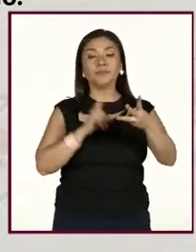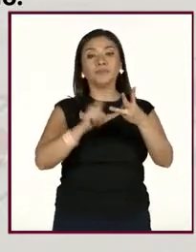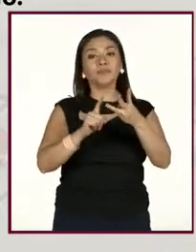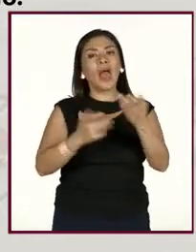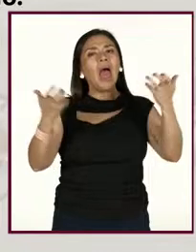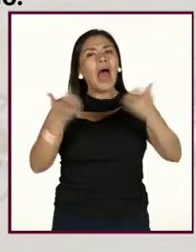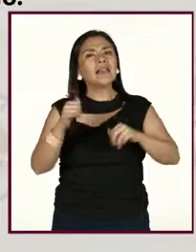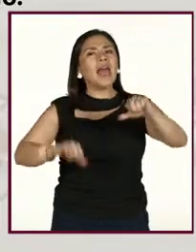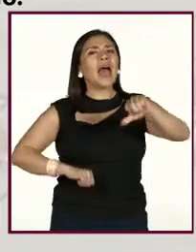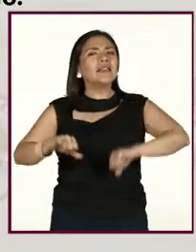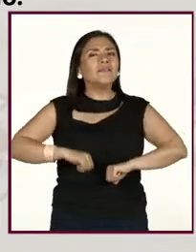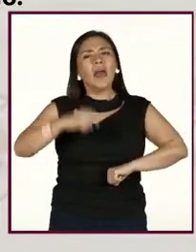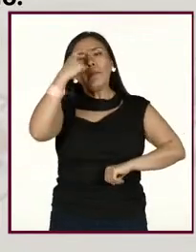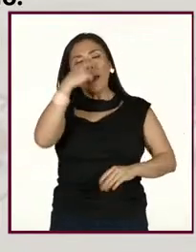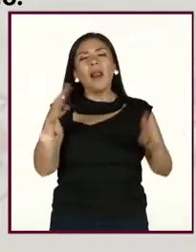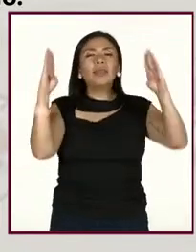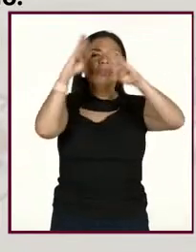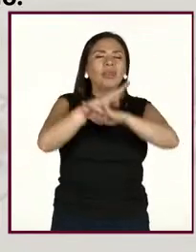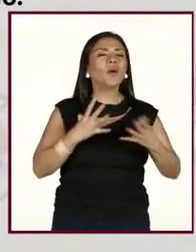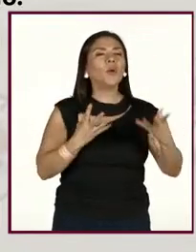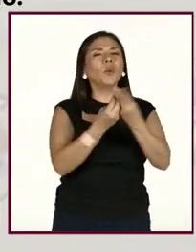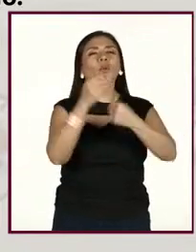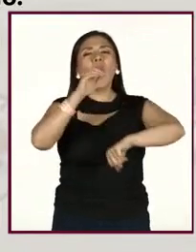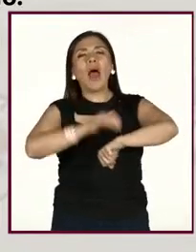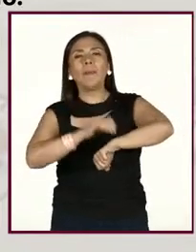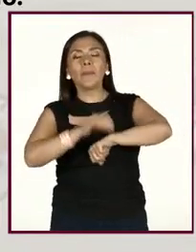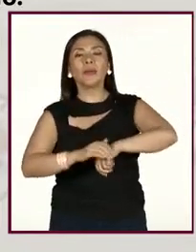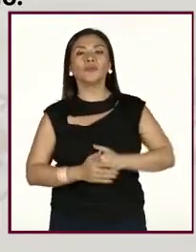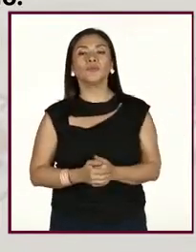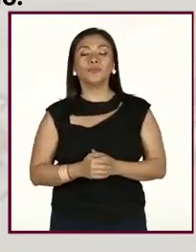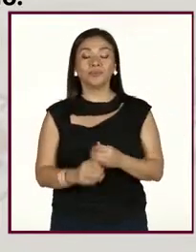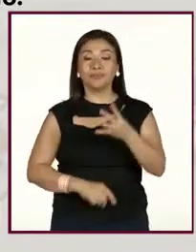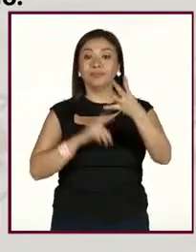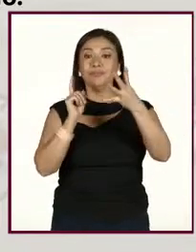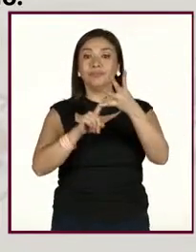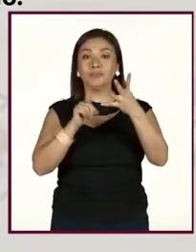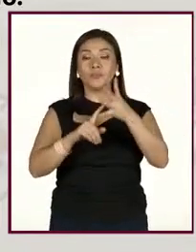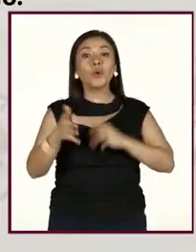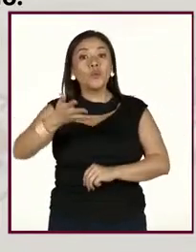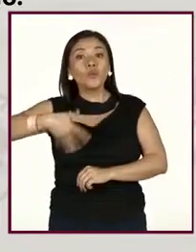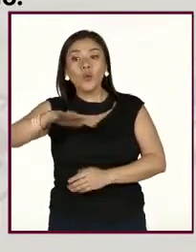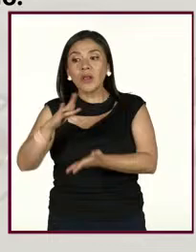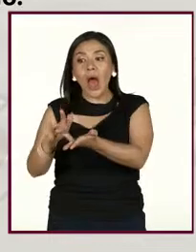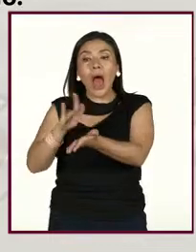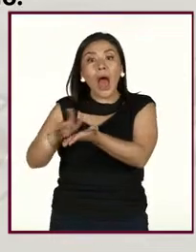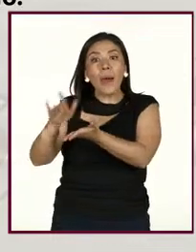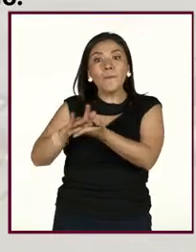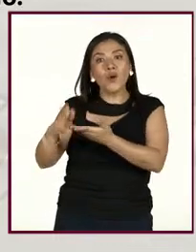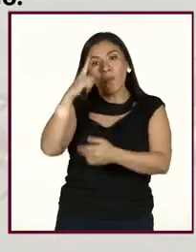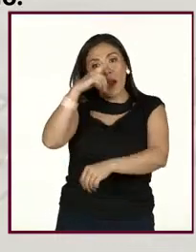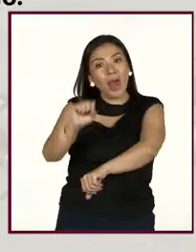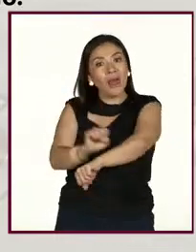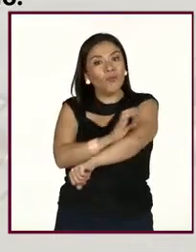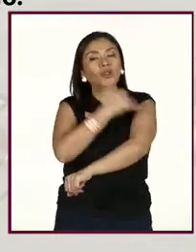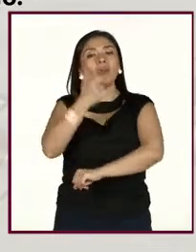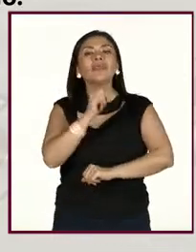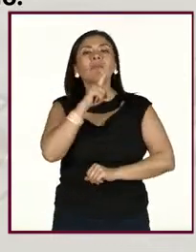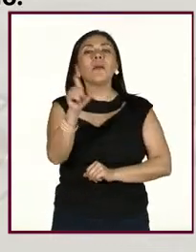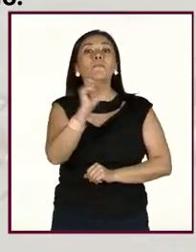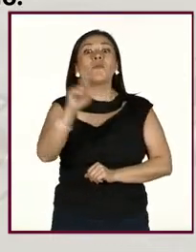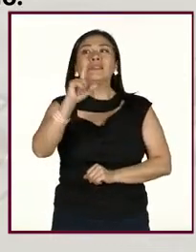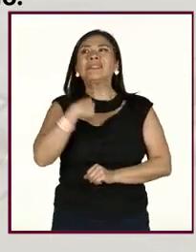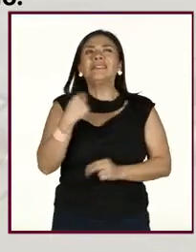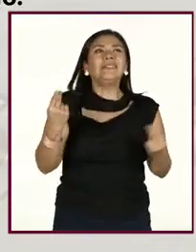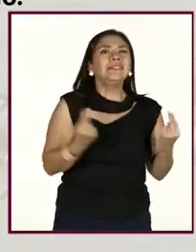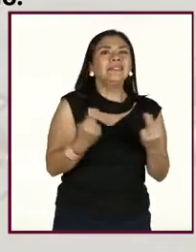actividades recreativas con amigos. D. Buscar apoyo emocional y profesional cuando sea